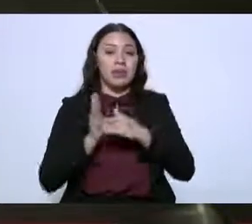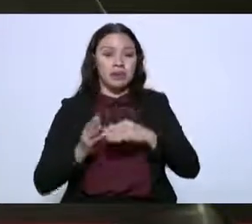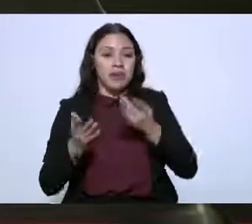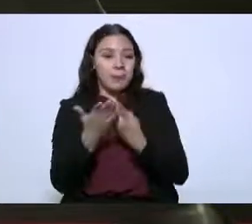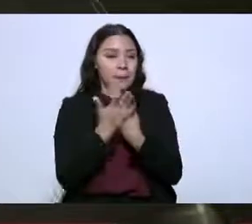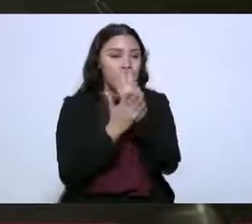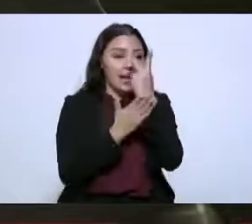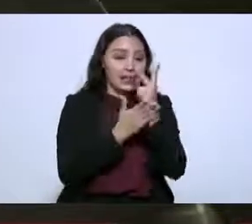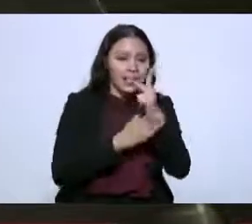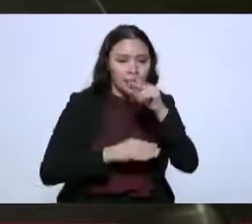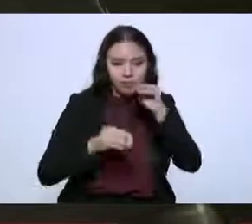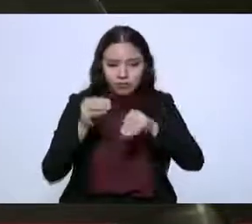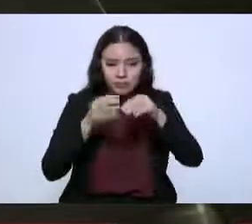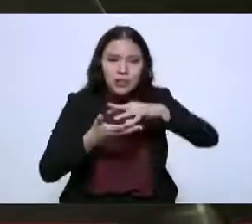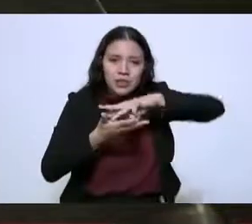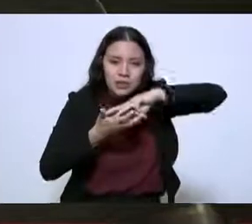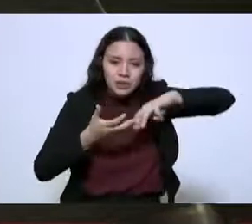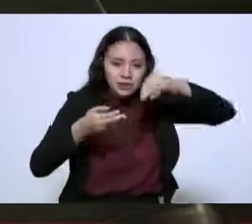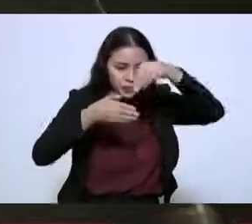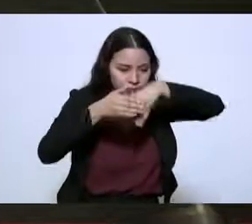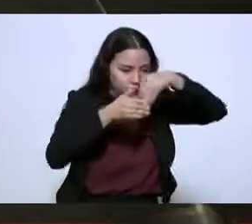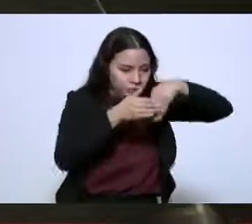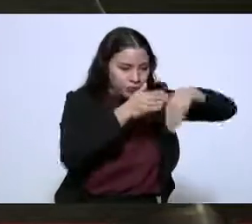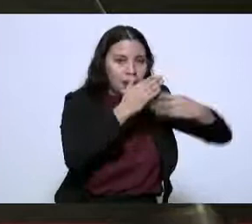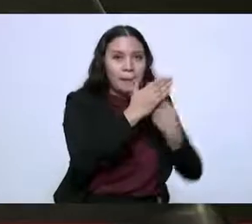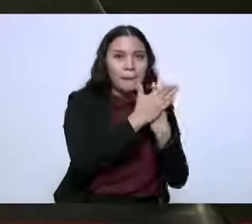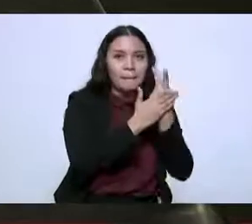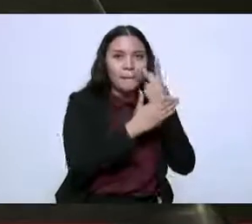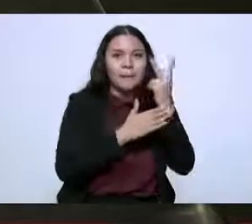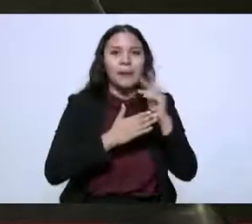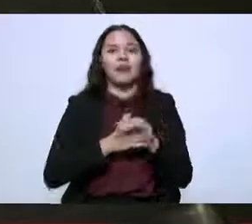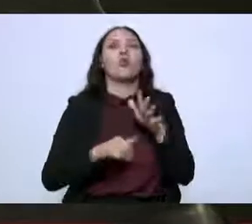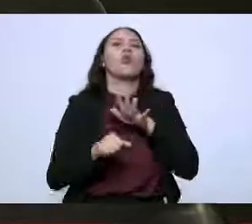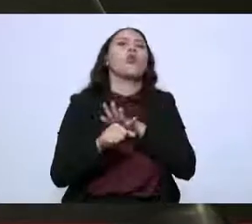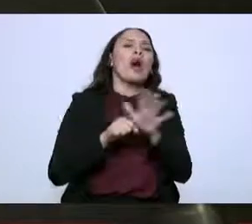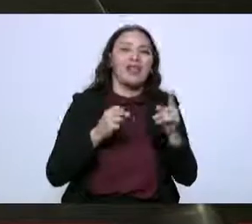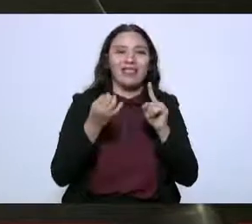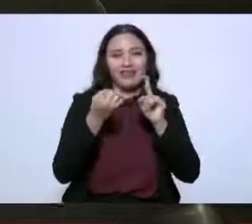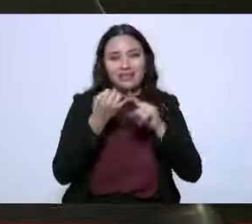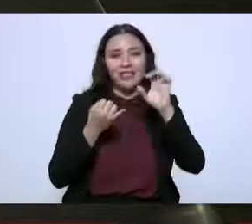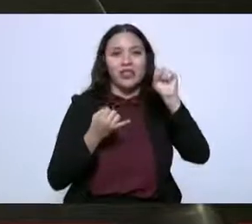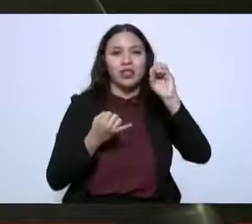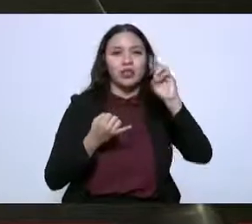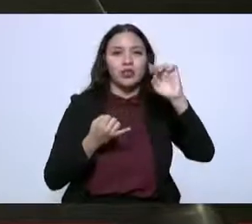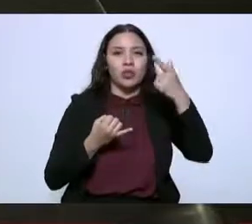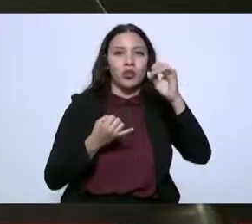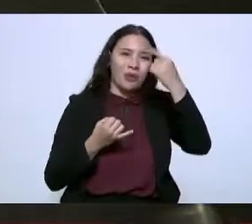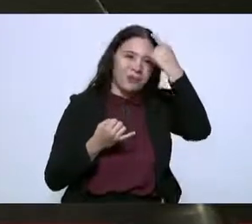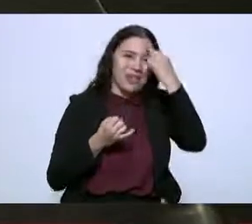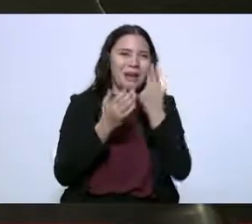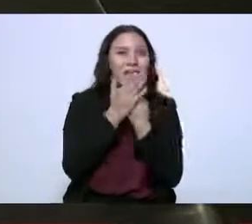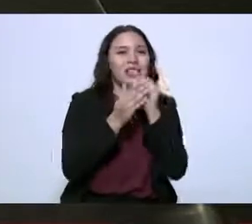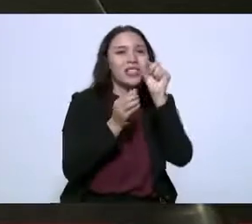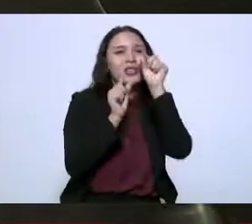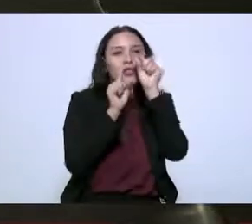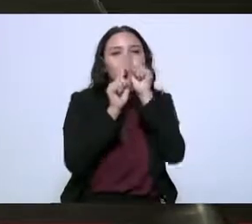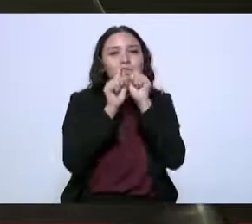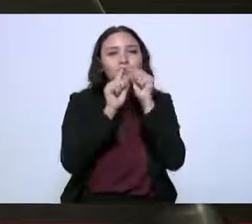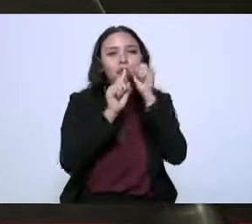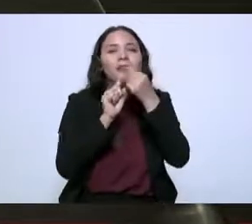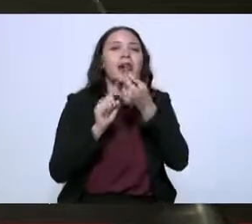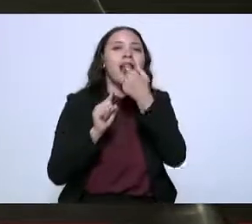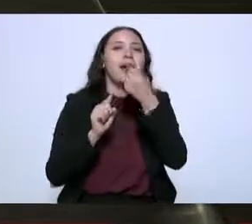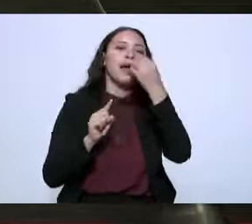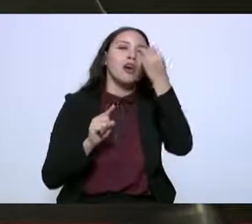dedicadas a cultivos y plantaciones, entre los que destacan el sorgo, como ya se señaló, Tamaulipas es el primer